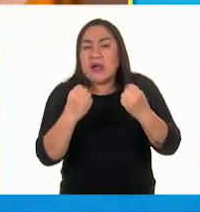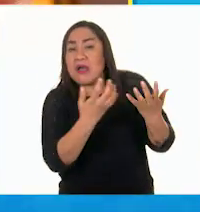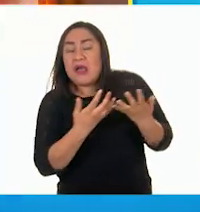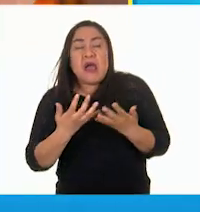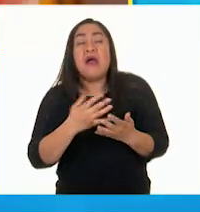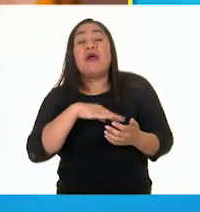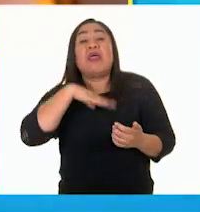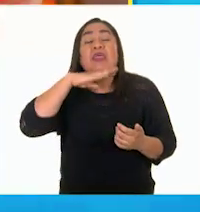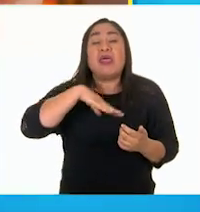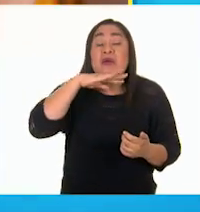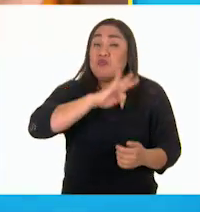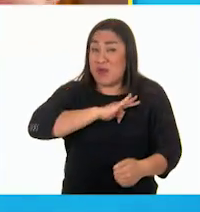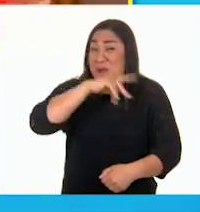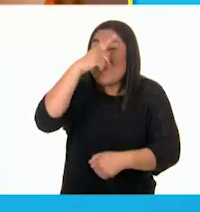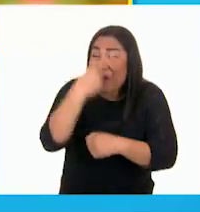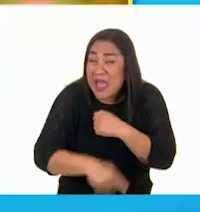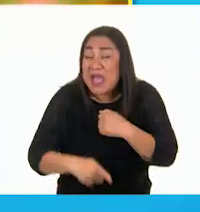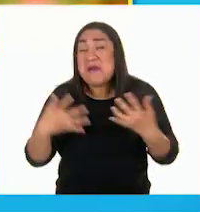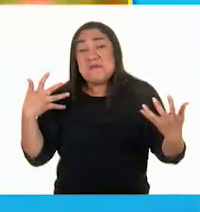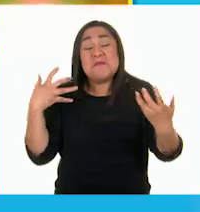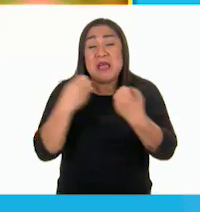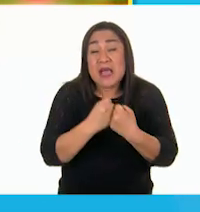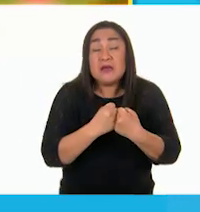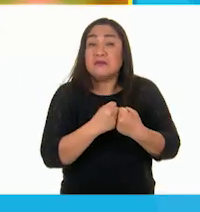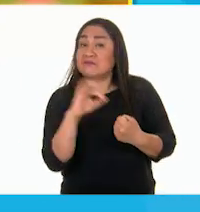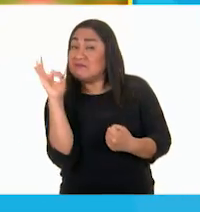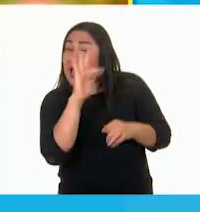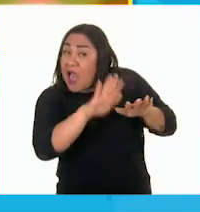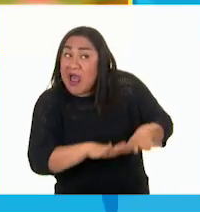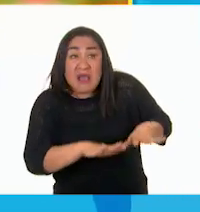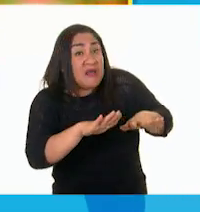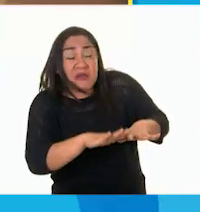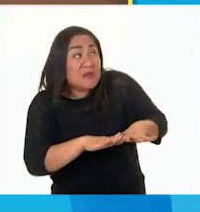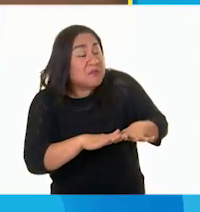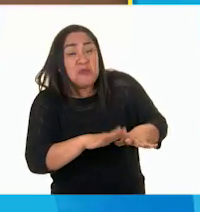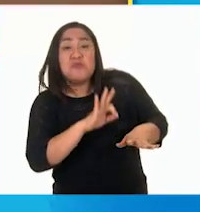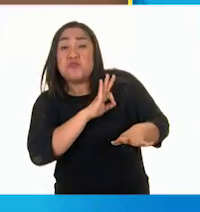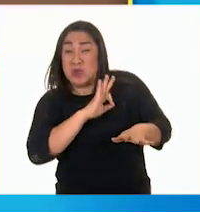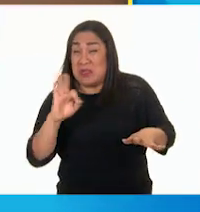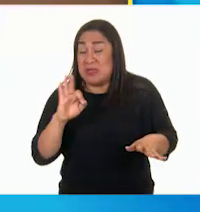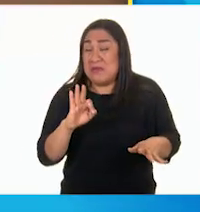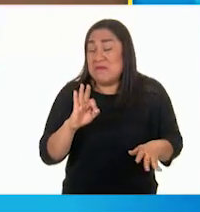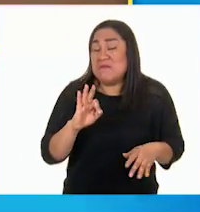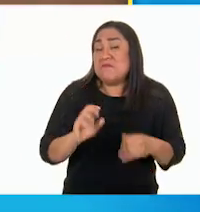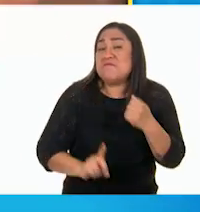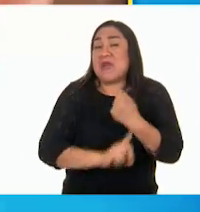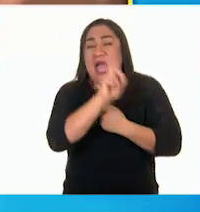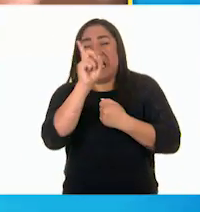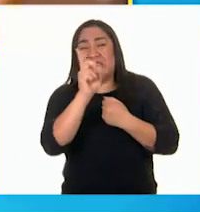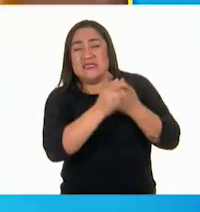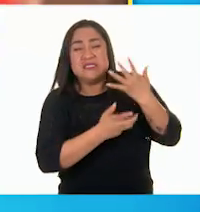darse cuenta del peligro de chocar. Si no se calma pronto esto va a acabar muy mal.